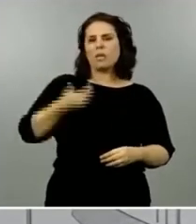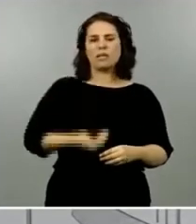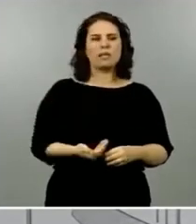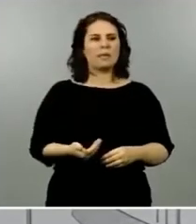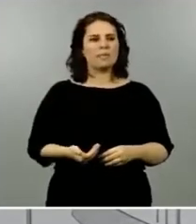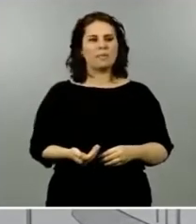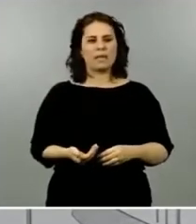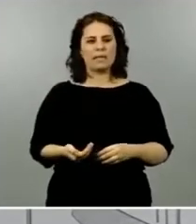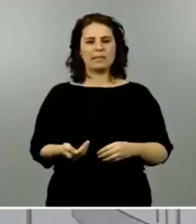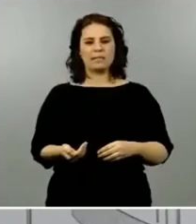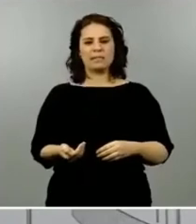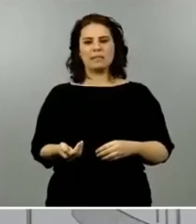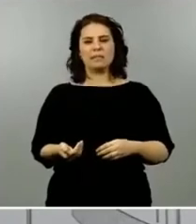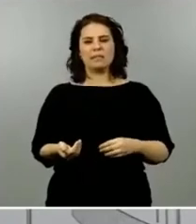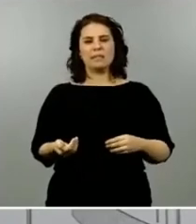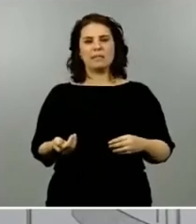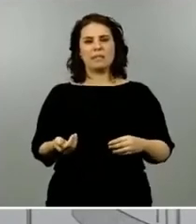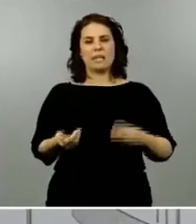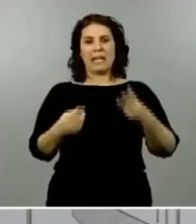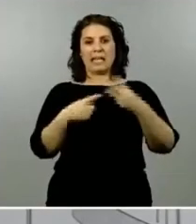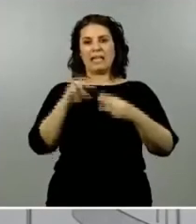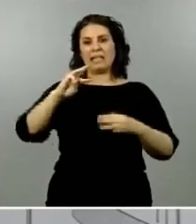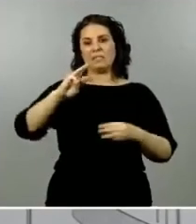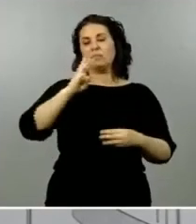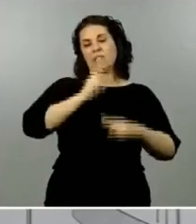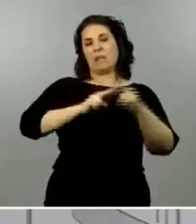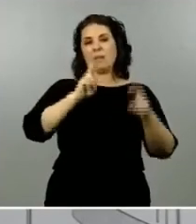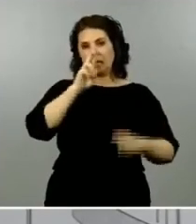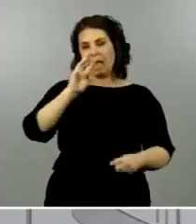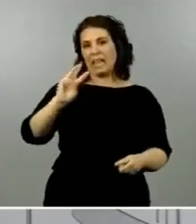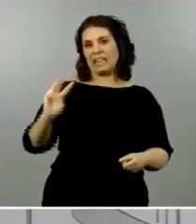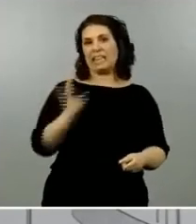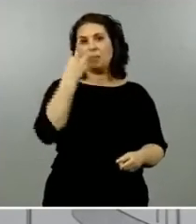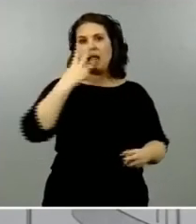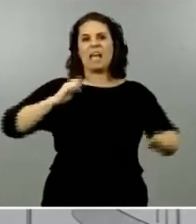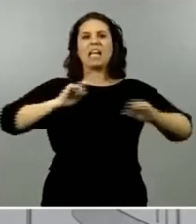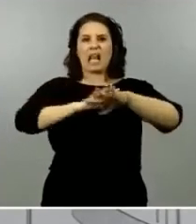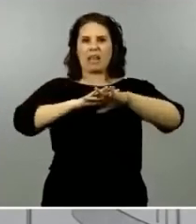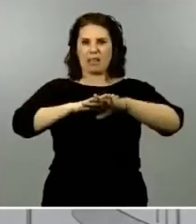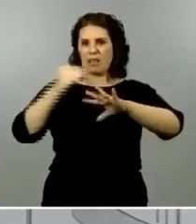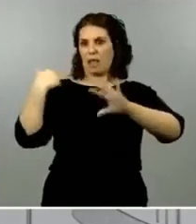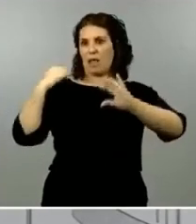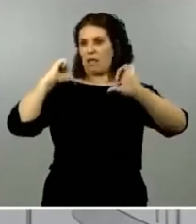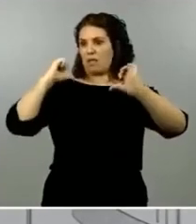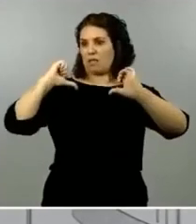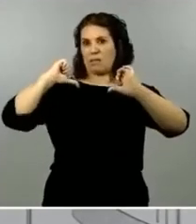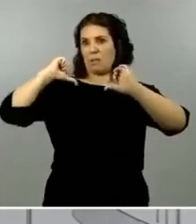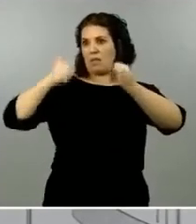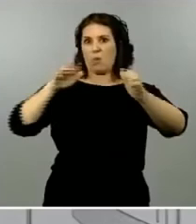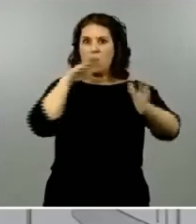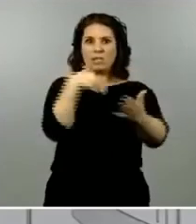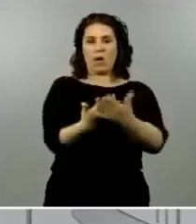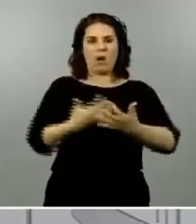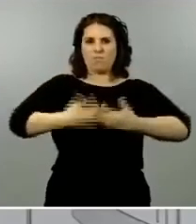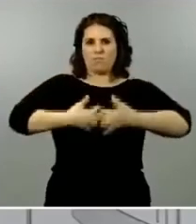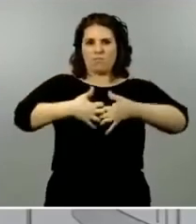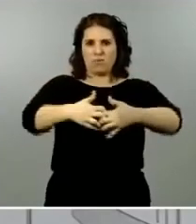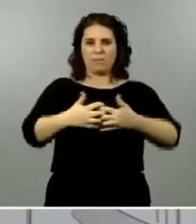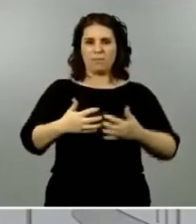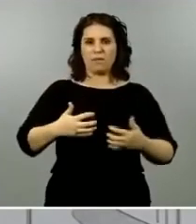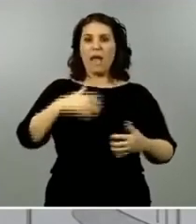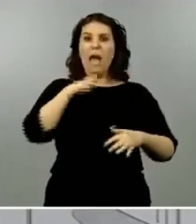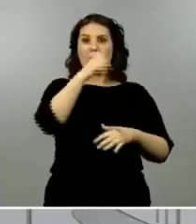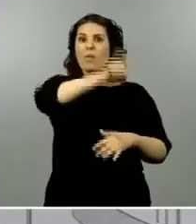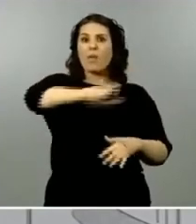red que hemos puesto en marcha desde el inicio de la crisis realmente lo que afecta a los ciudadanos es que un gobierno como el actual pues haya puesto en